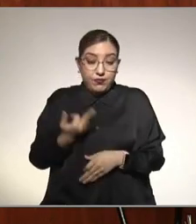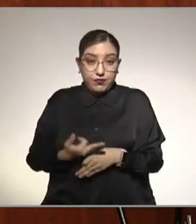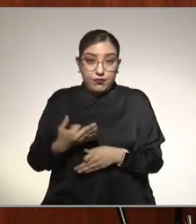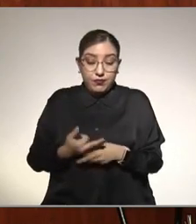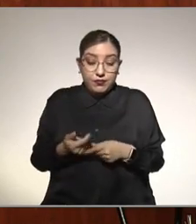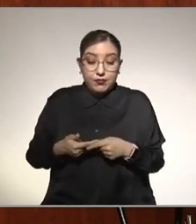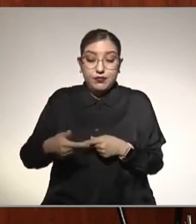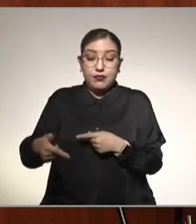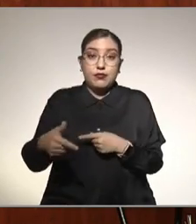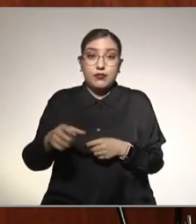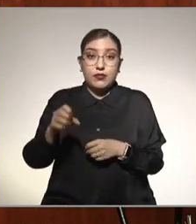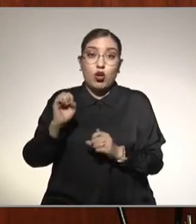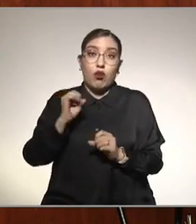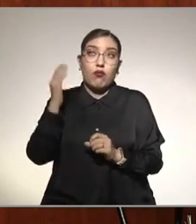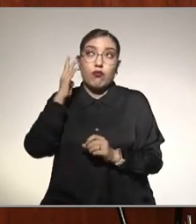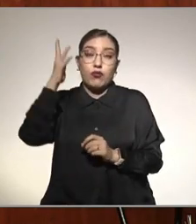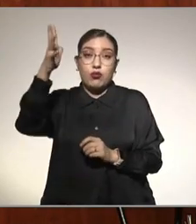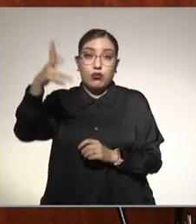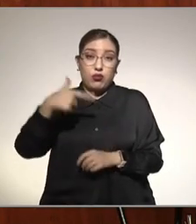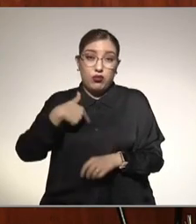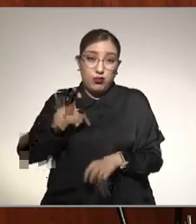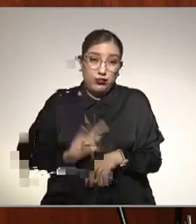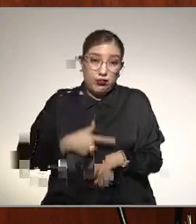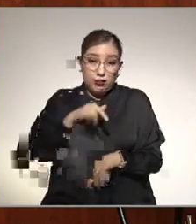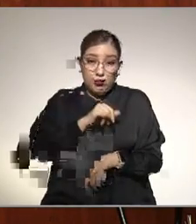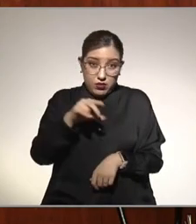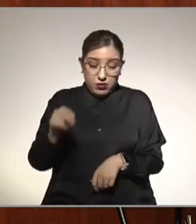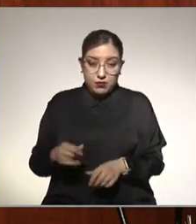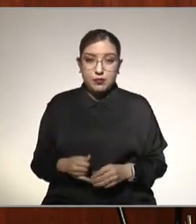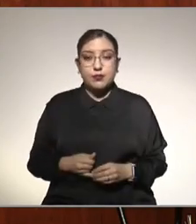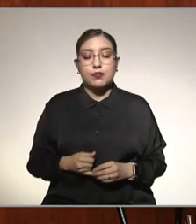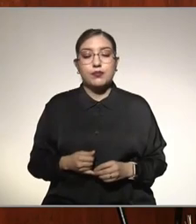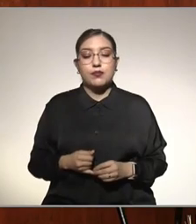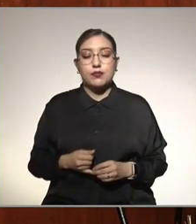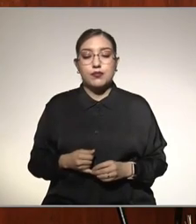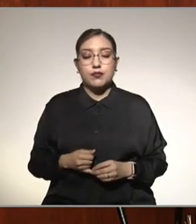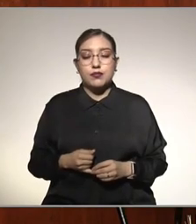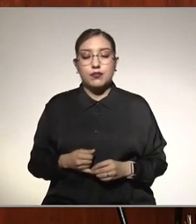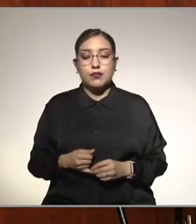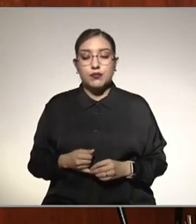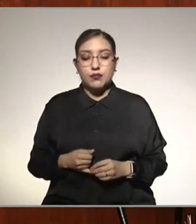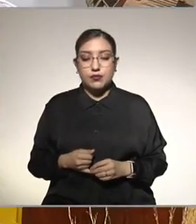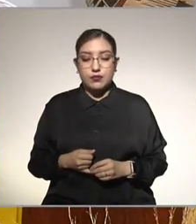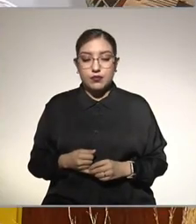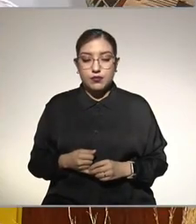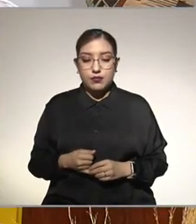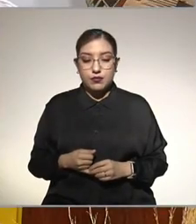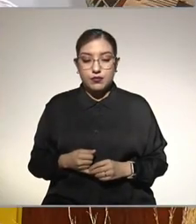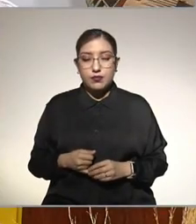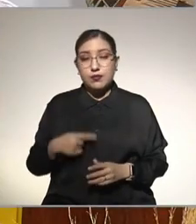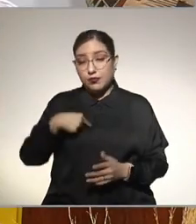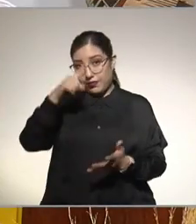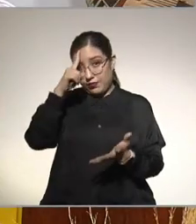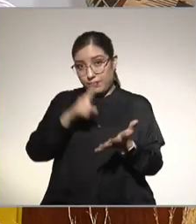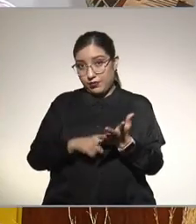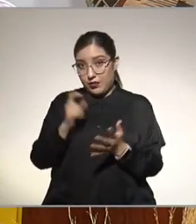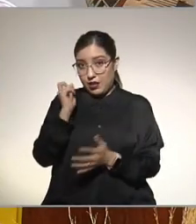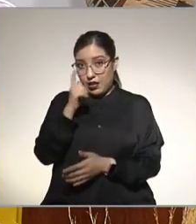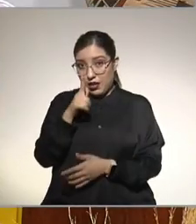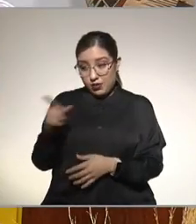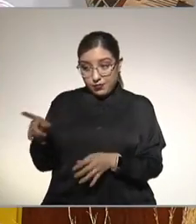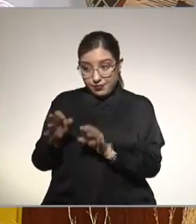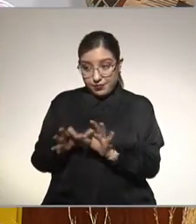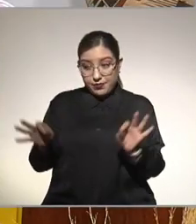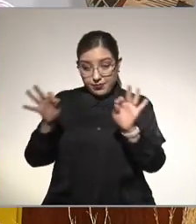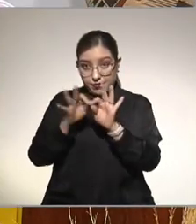estar o no enfermos con tantas complicaciones creo que estar convencido es lo más importante yo creo que hay una parte bien importante que nos acaba de decir doctor